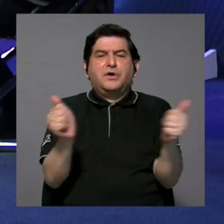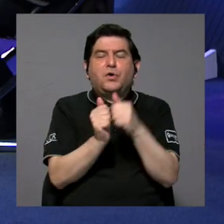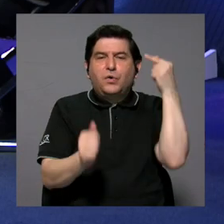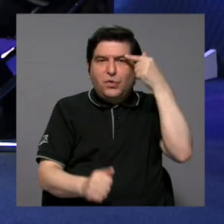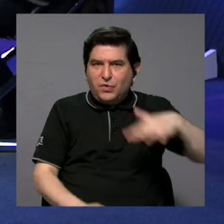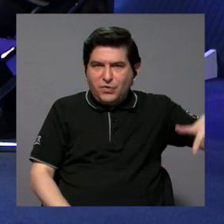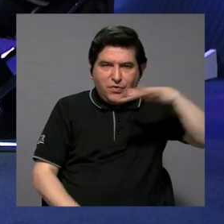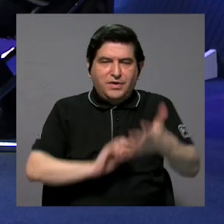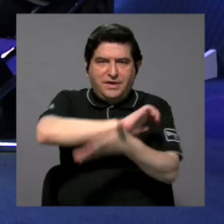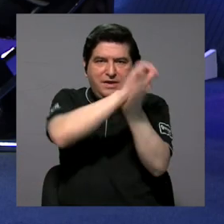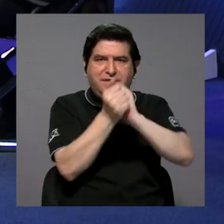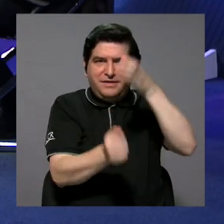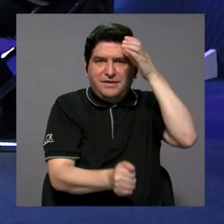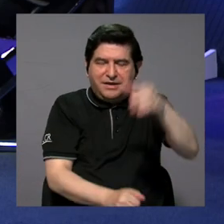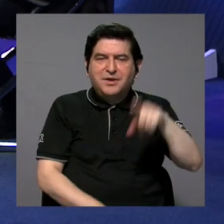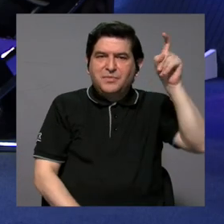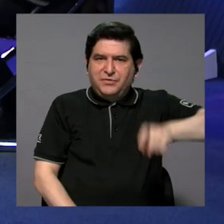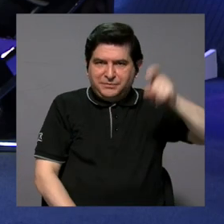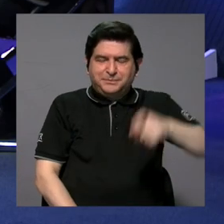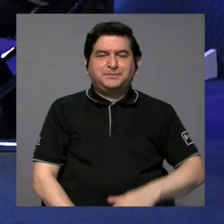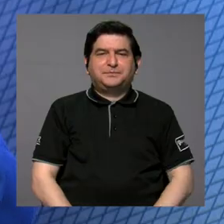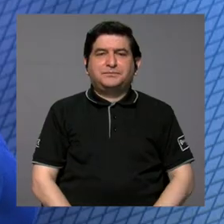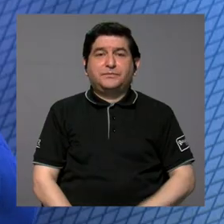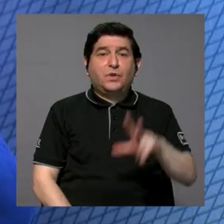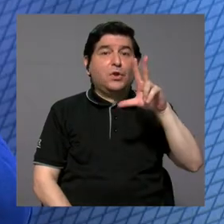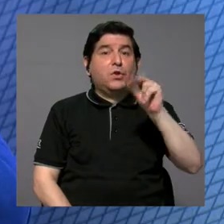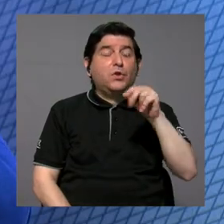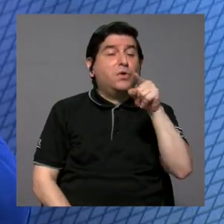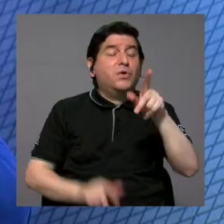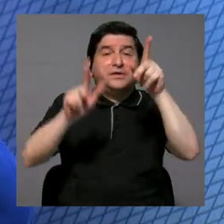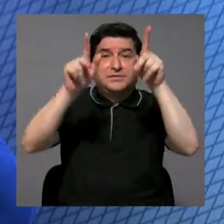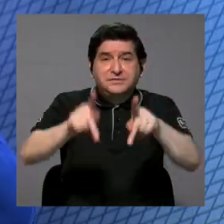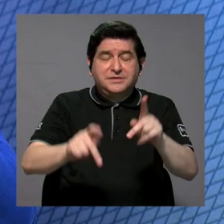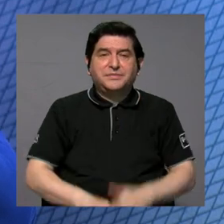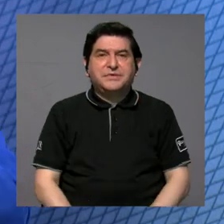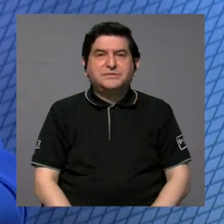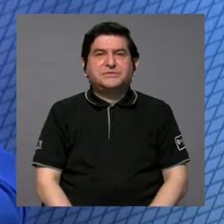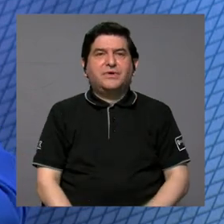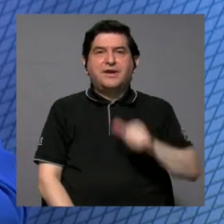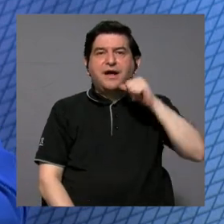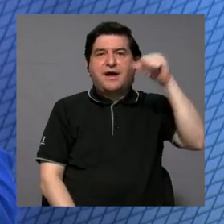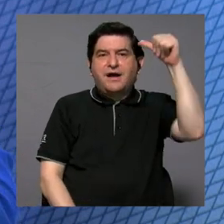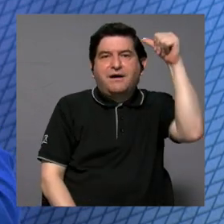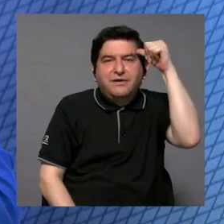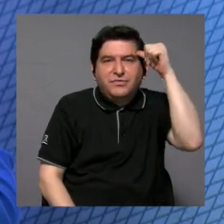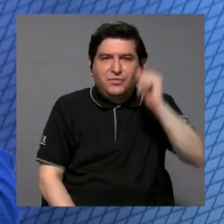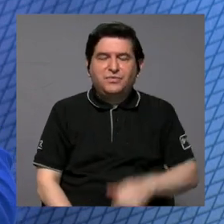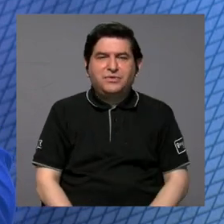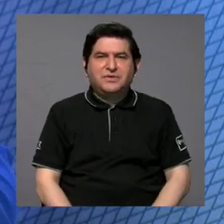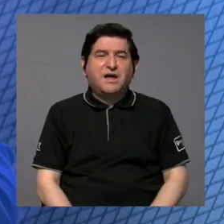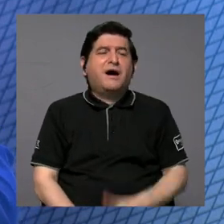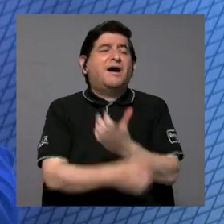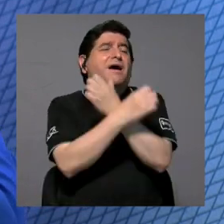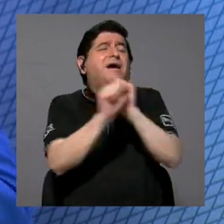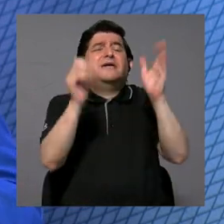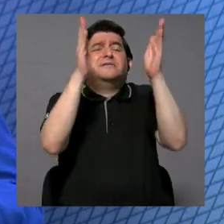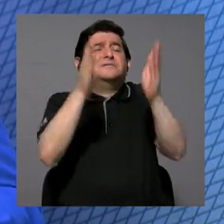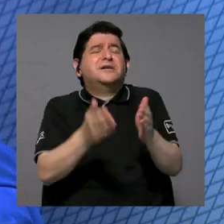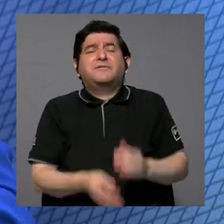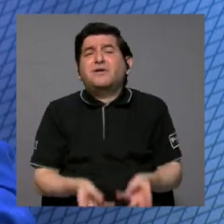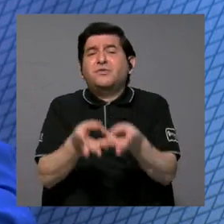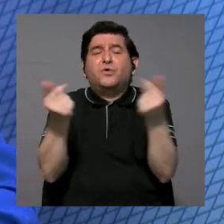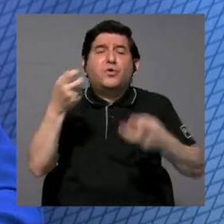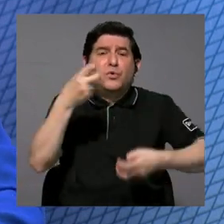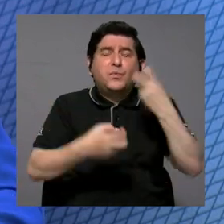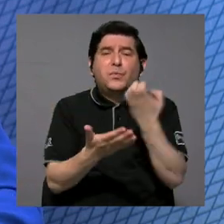Estado en el cambio cultural que se requiere, ¿verdad? Que no perciban a esa persona adulta, ¿verdad? Como el salvador que viene a